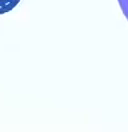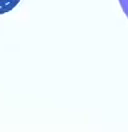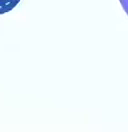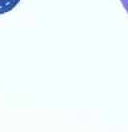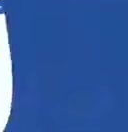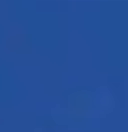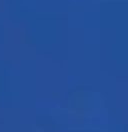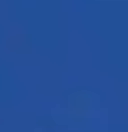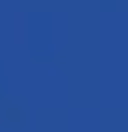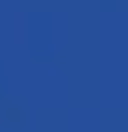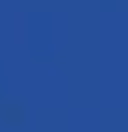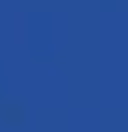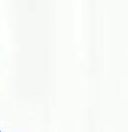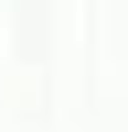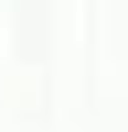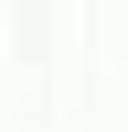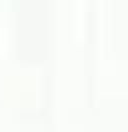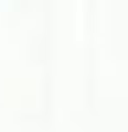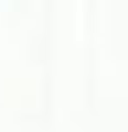Aprendo en Casa.